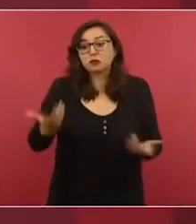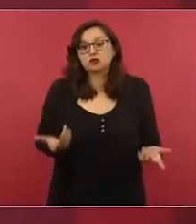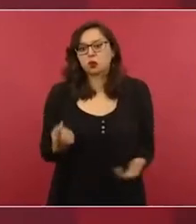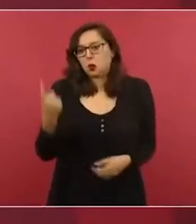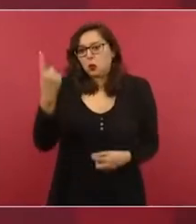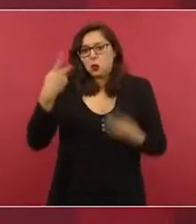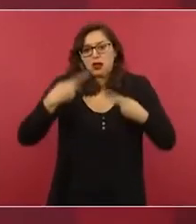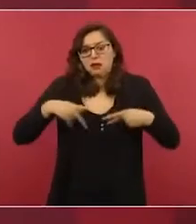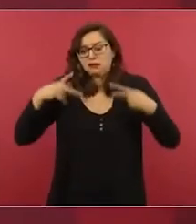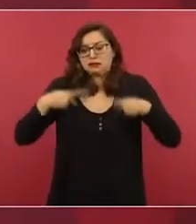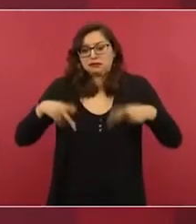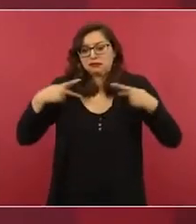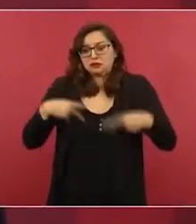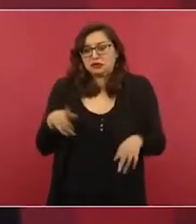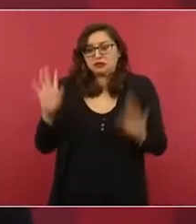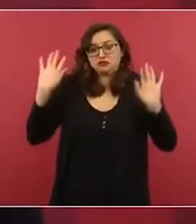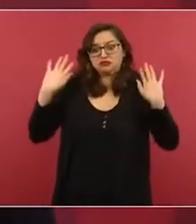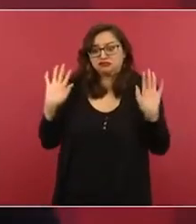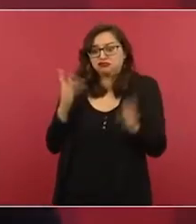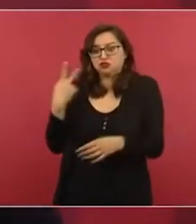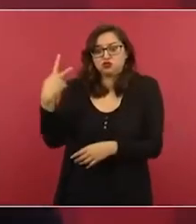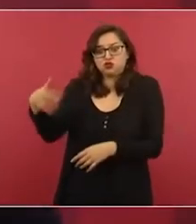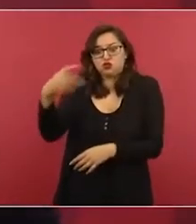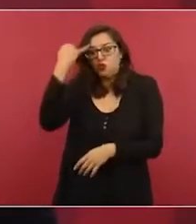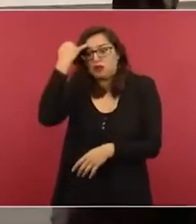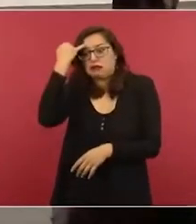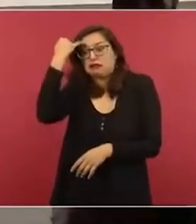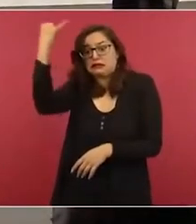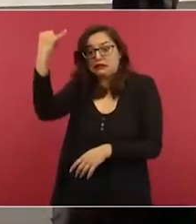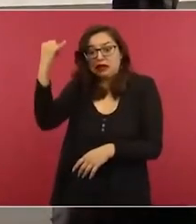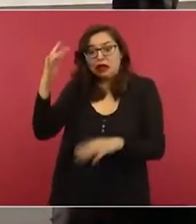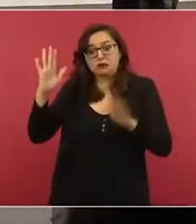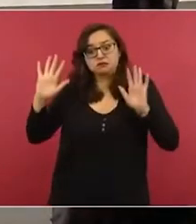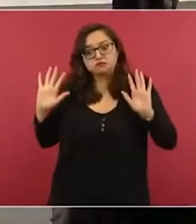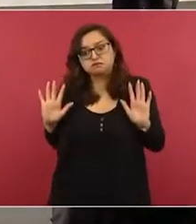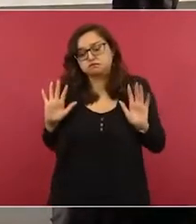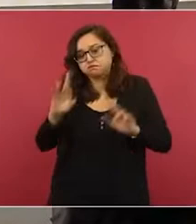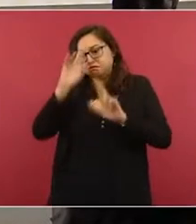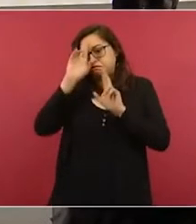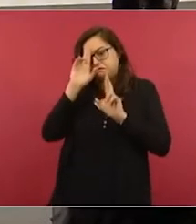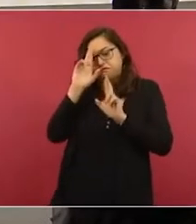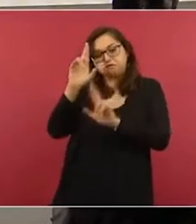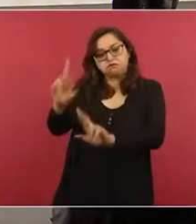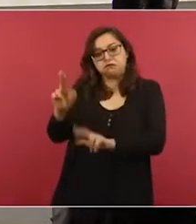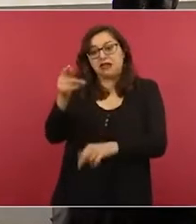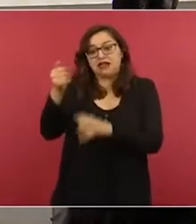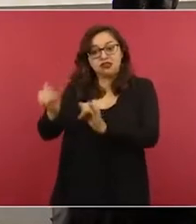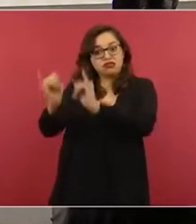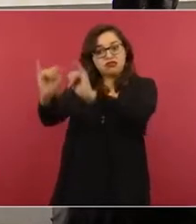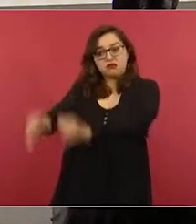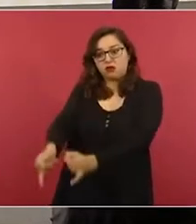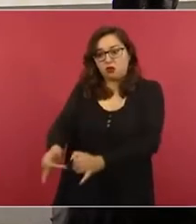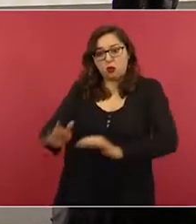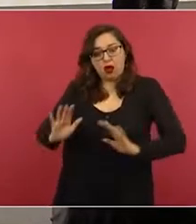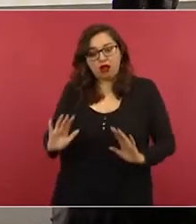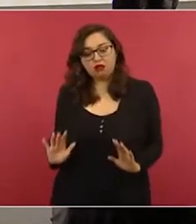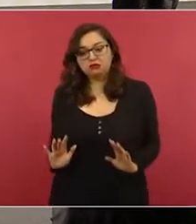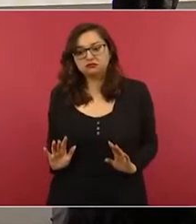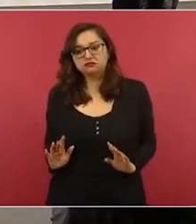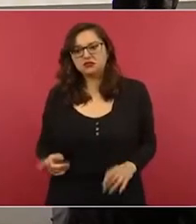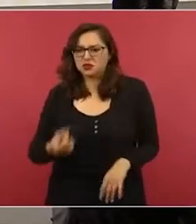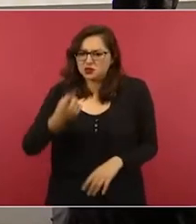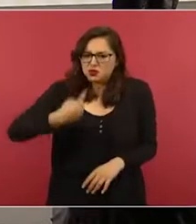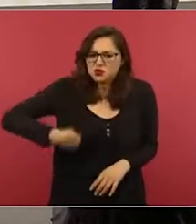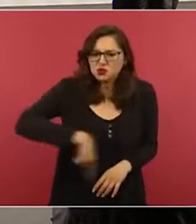viajando con nosotros, cuya ideología es tan respetable como la de otros clientes. En ningún